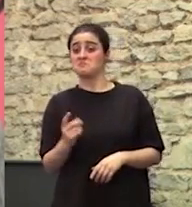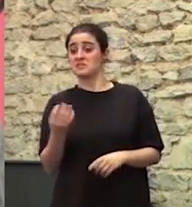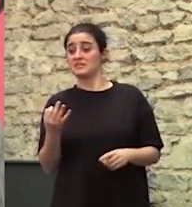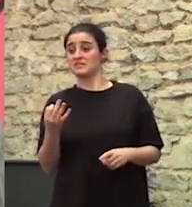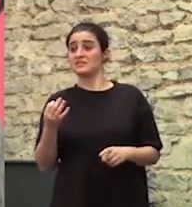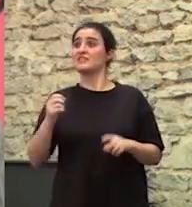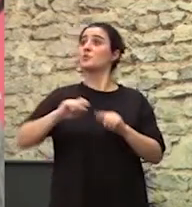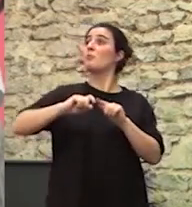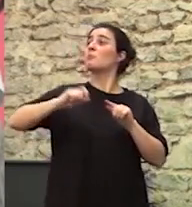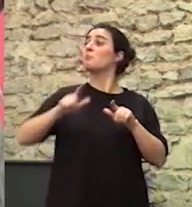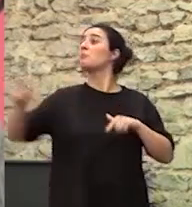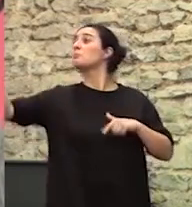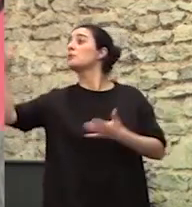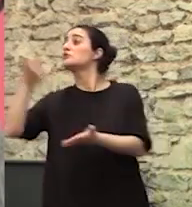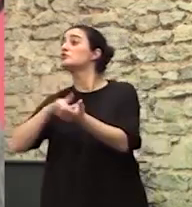al otro lado del charco